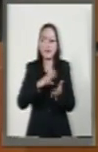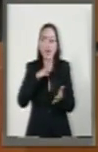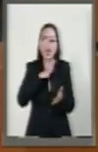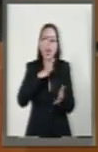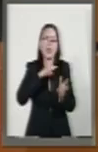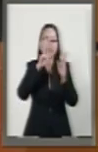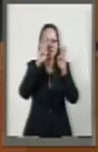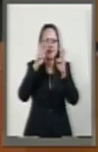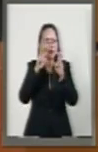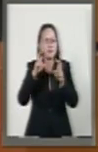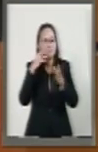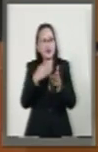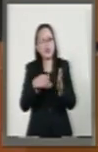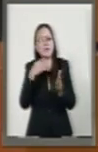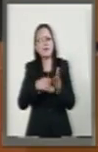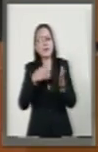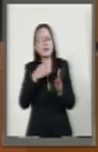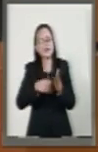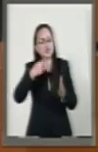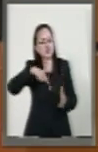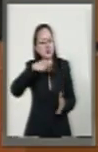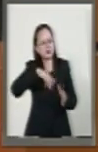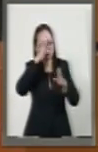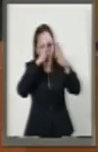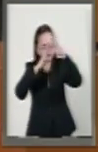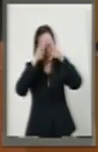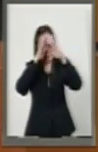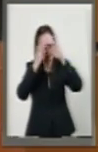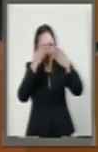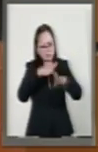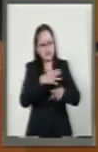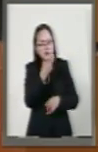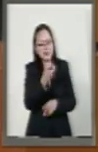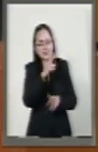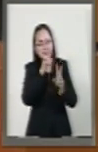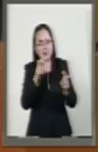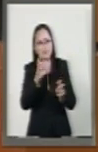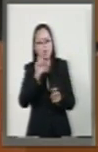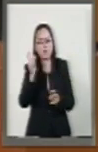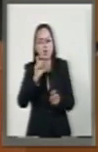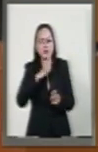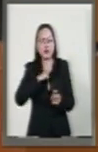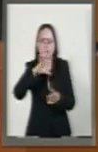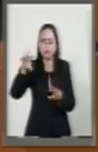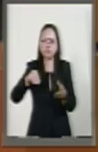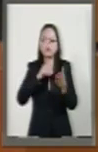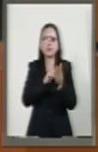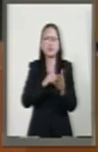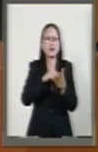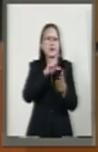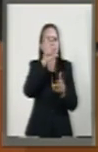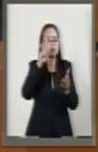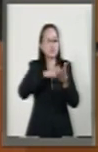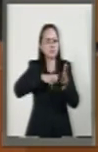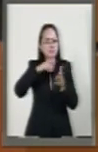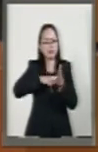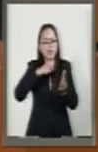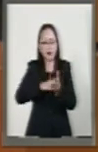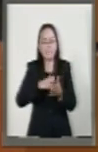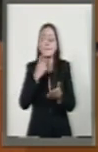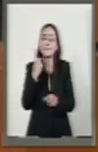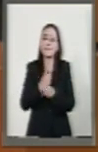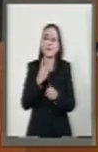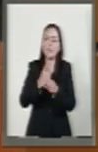que sería importante reconsiderar en el momento de las reservas para poder modificarlo. Por una